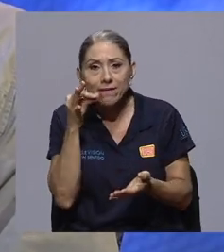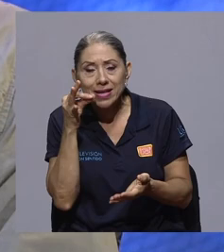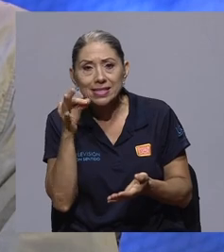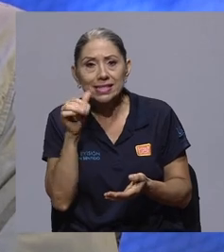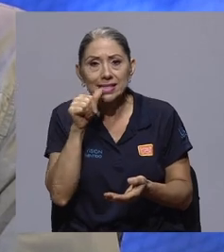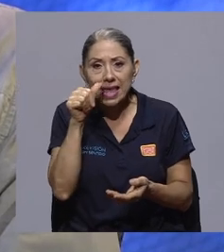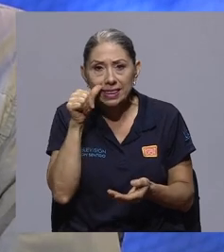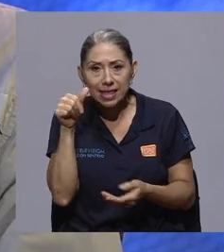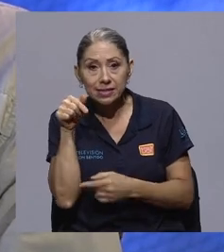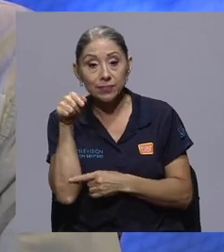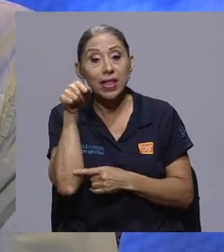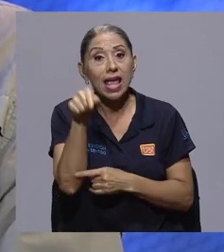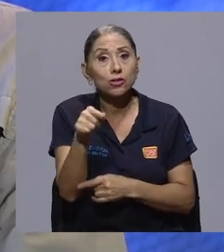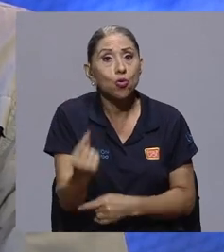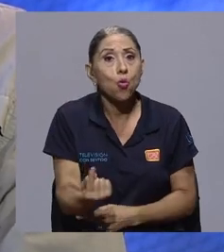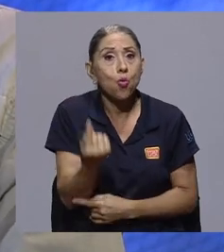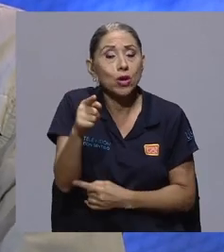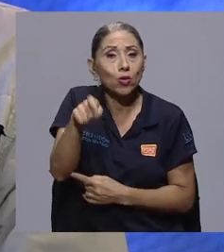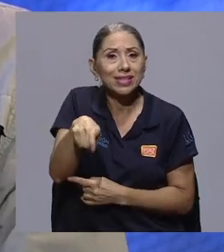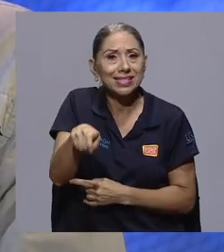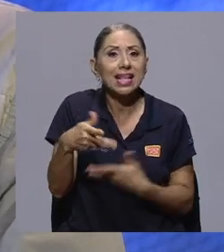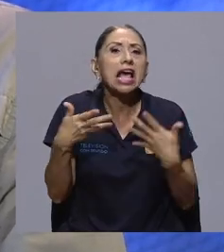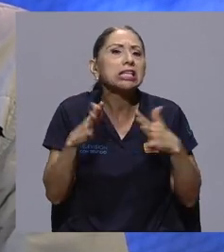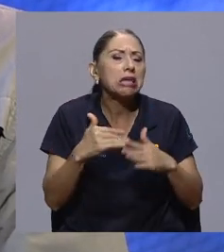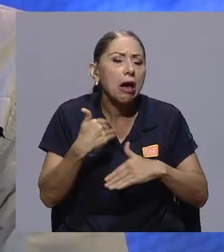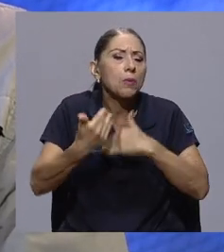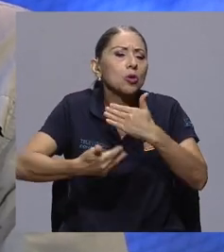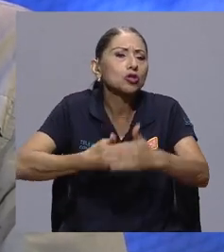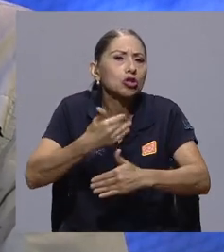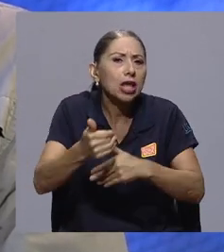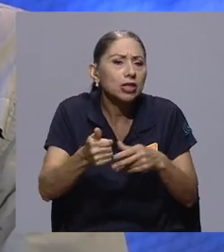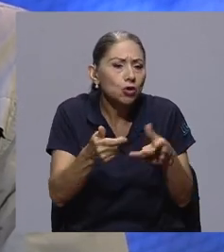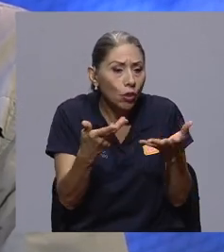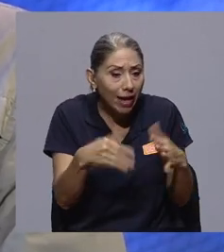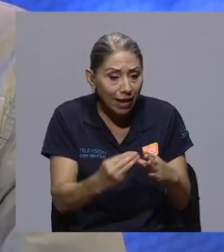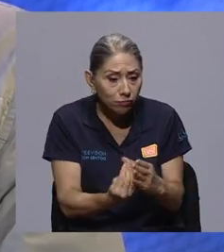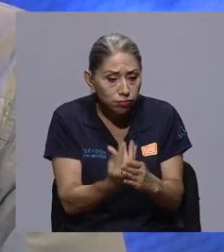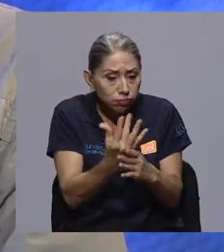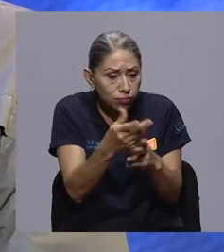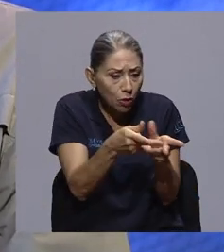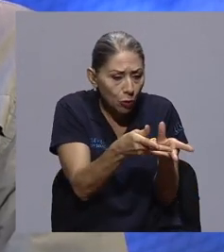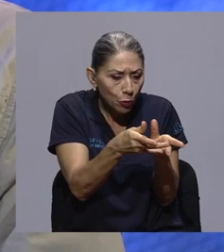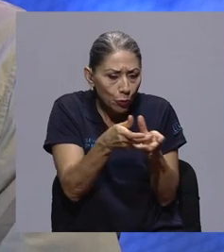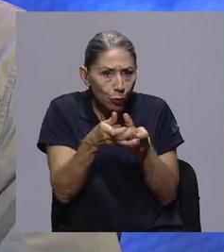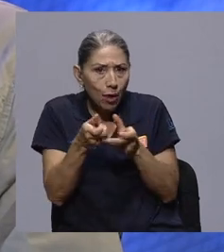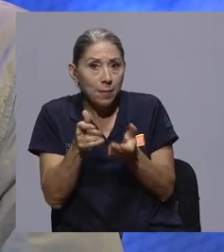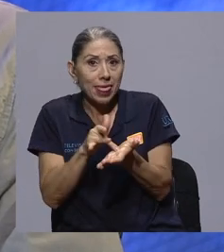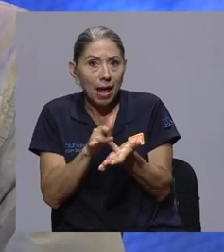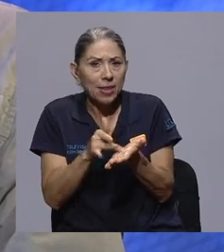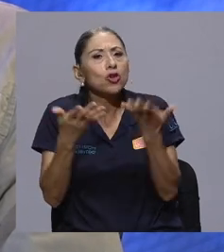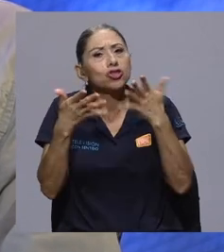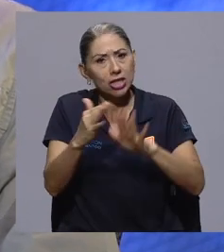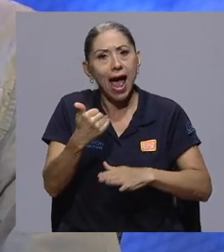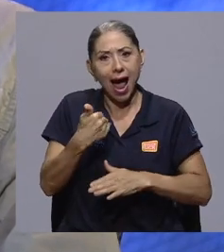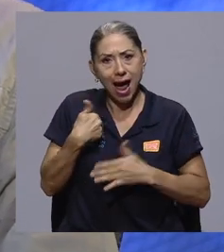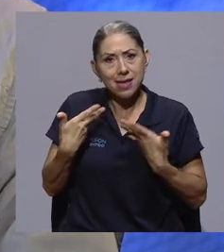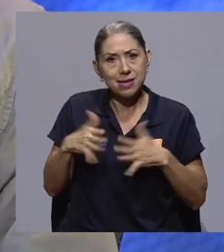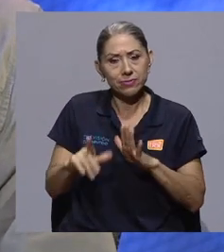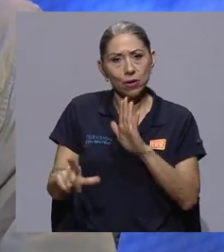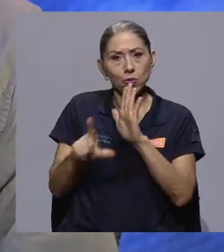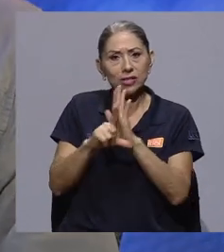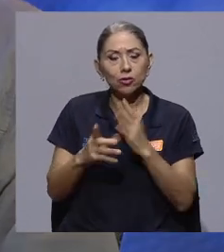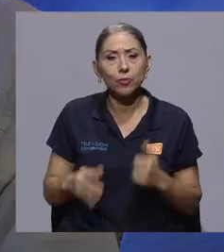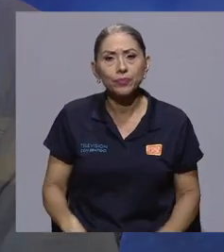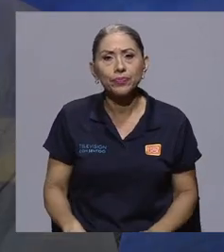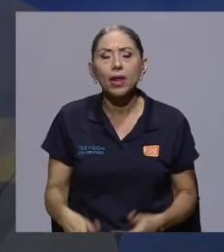se necesita, Ya el proceso posterior, digamos, de extracción o de una producción de un extracto de un medicamento, existe la regulación. Aún